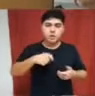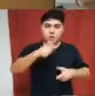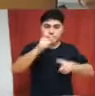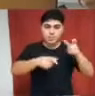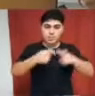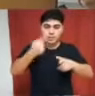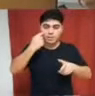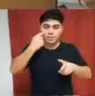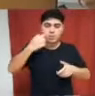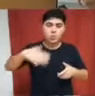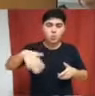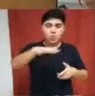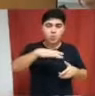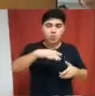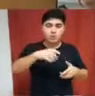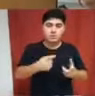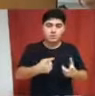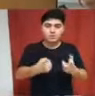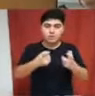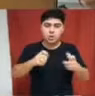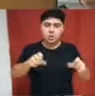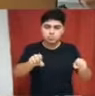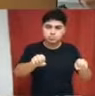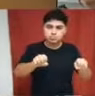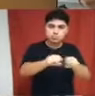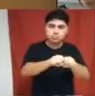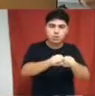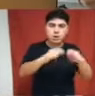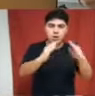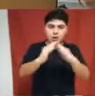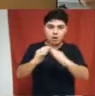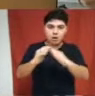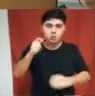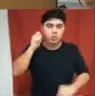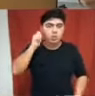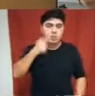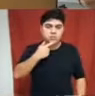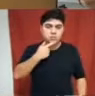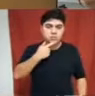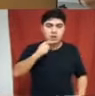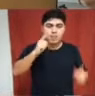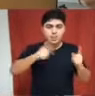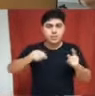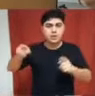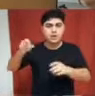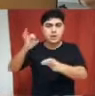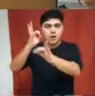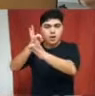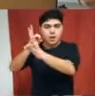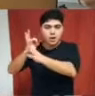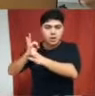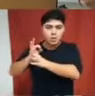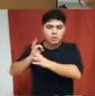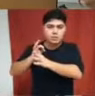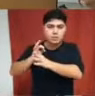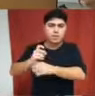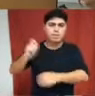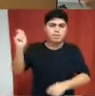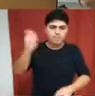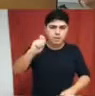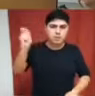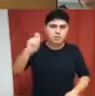necesitan la conexión domiciliaria y también a los establecimientos educativos que pasan meses sin clases.